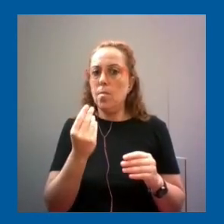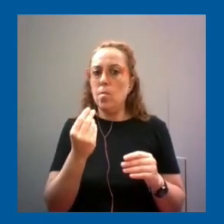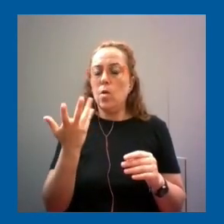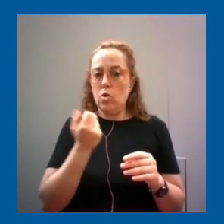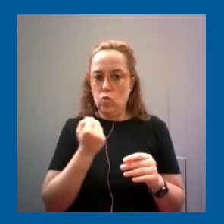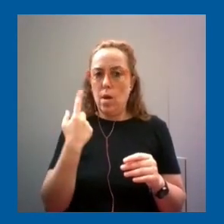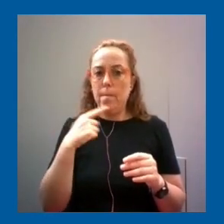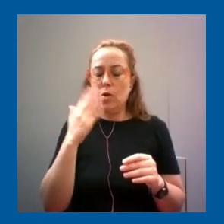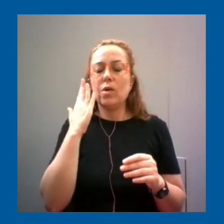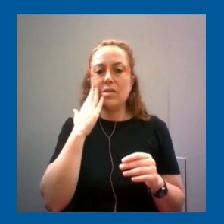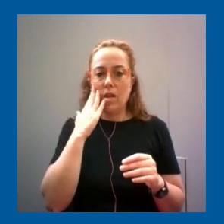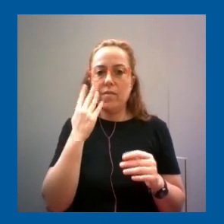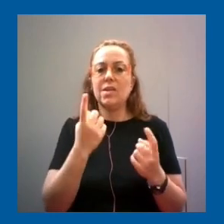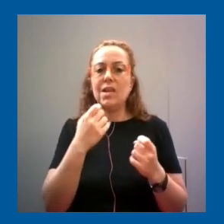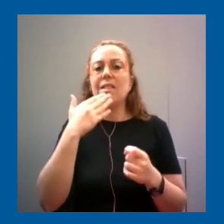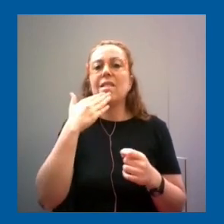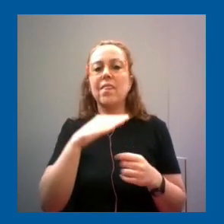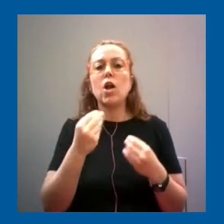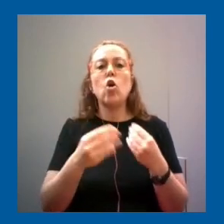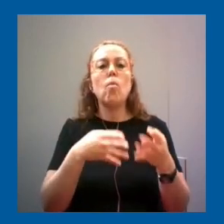tenemos que saber y entender cómo funciona.